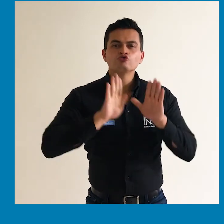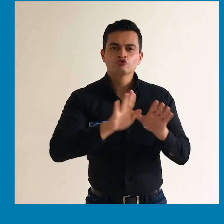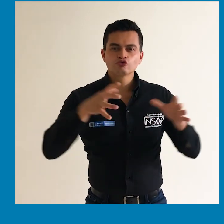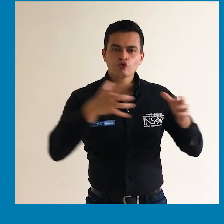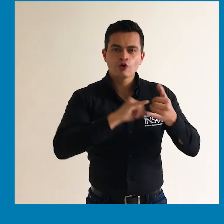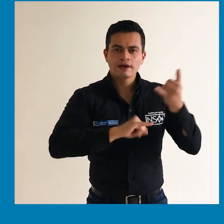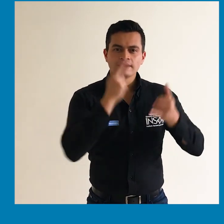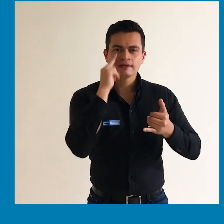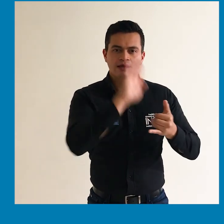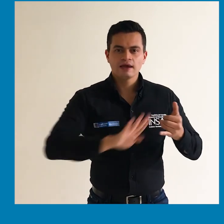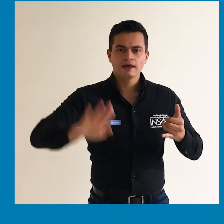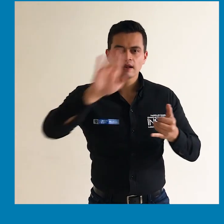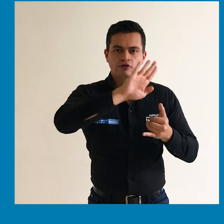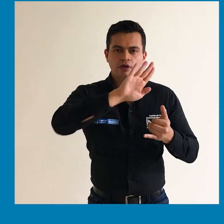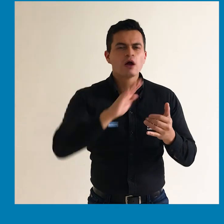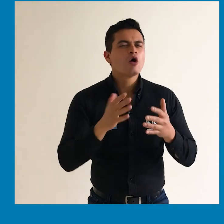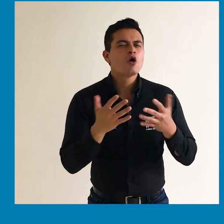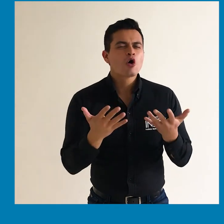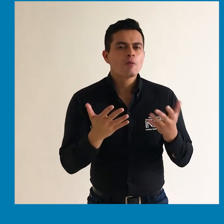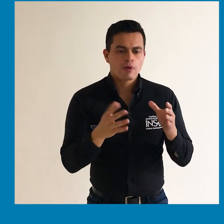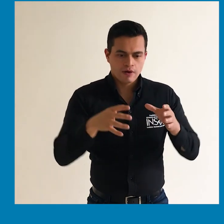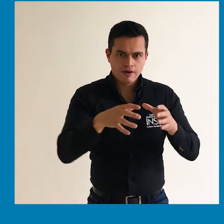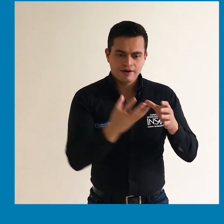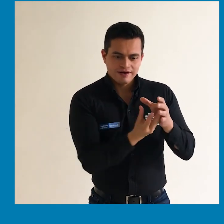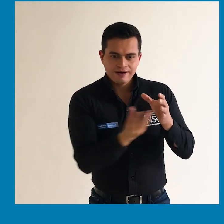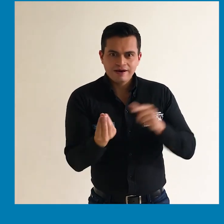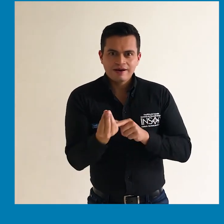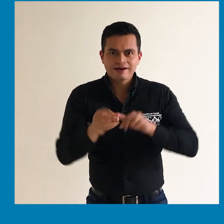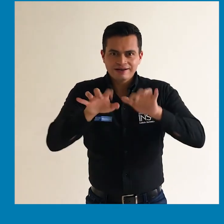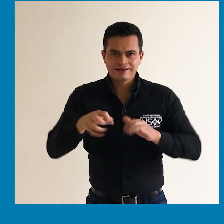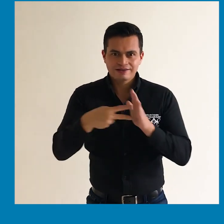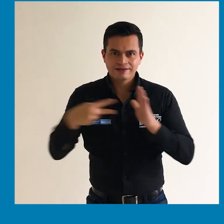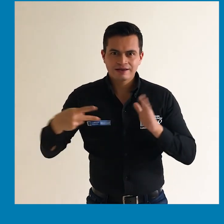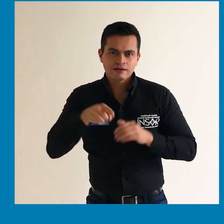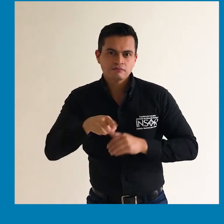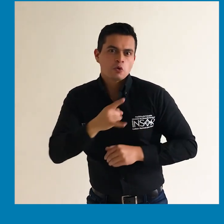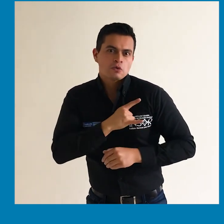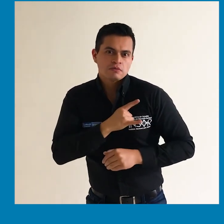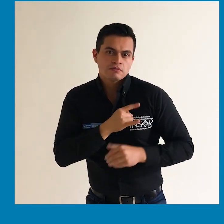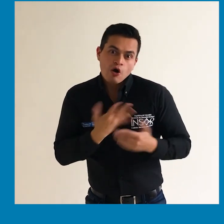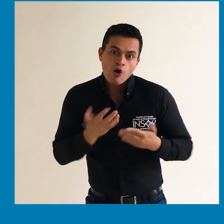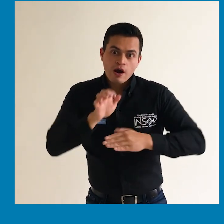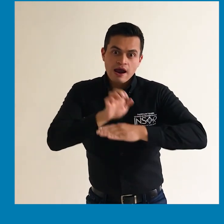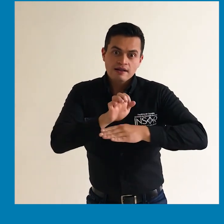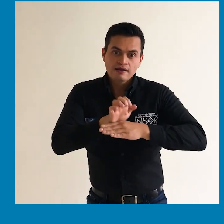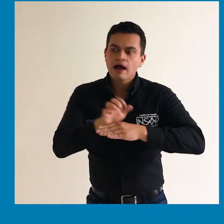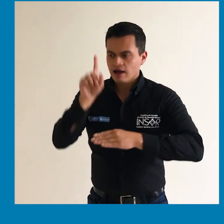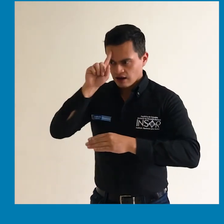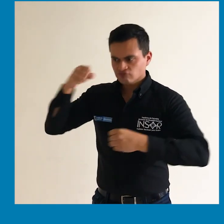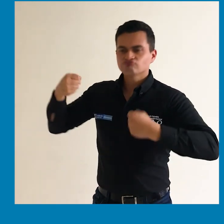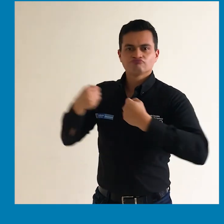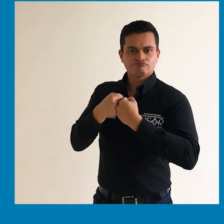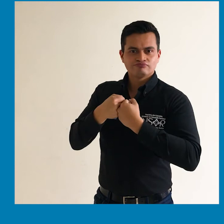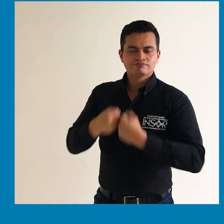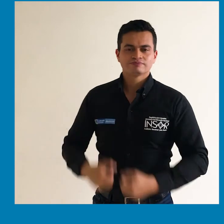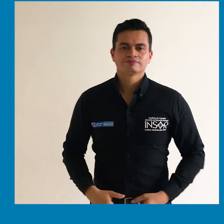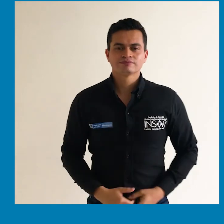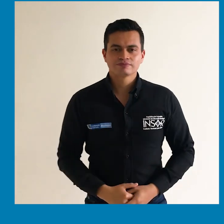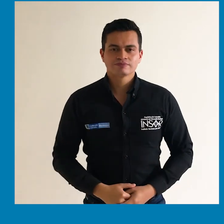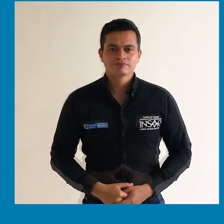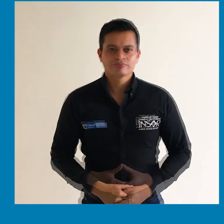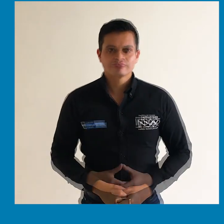del Mecanismo Independiente Nacional mediante convenio que suscribirá con la universidad o entidad que ejerza la Secretaría Técnica.